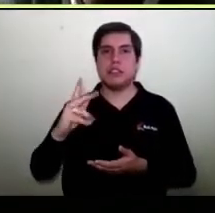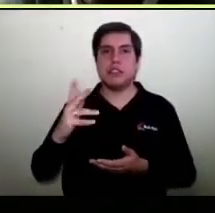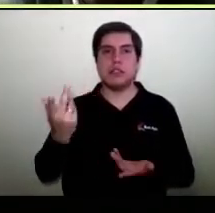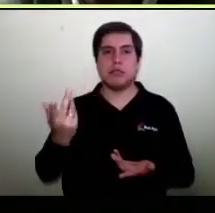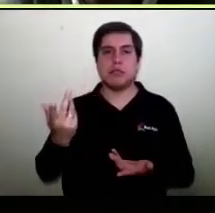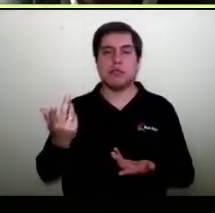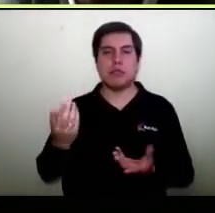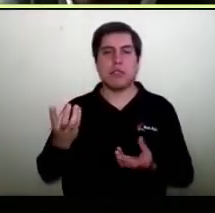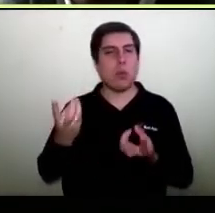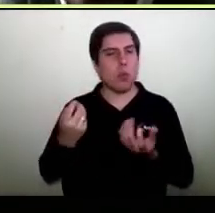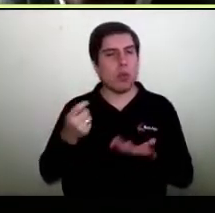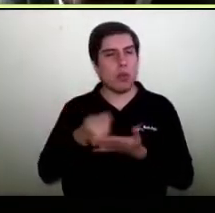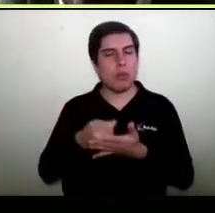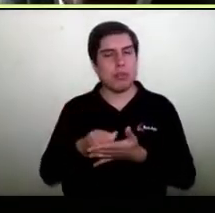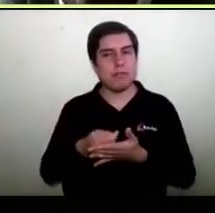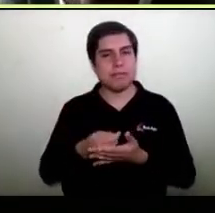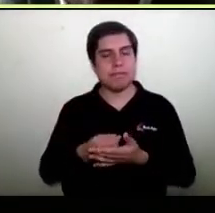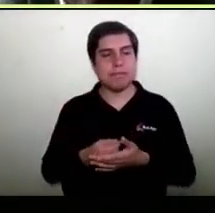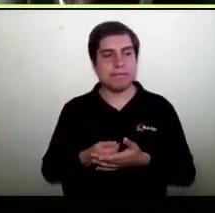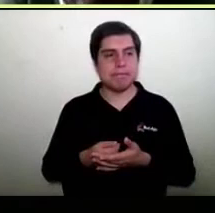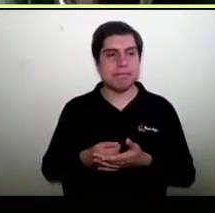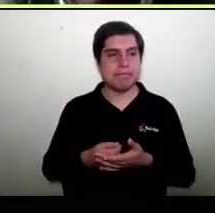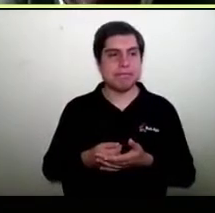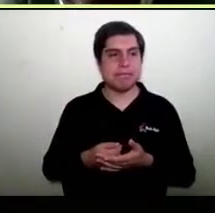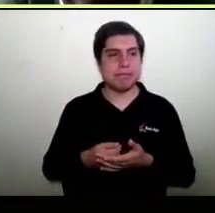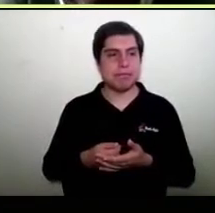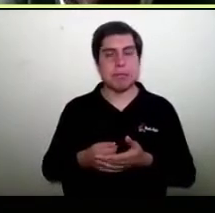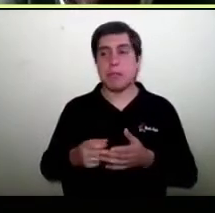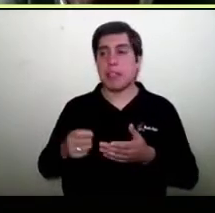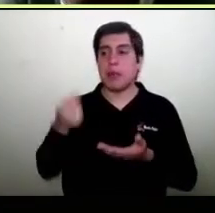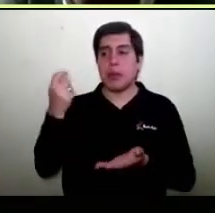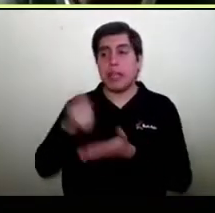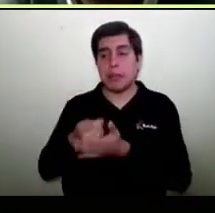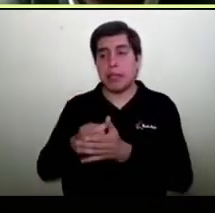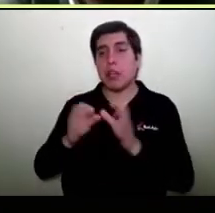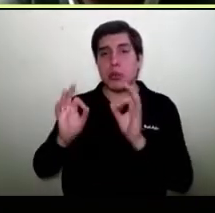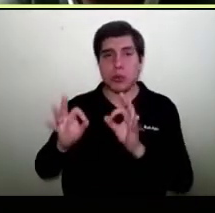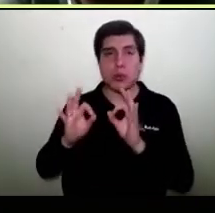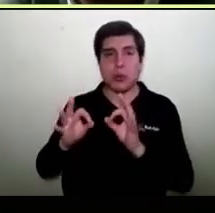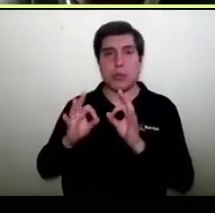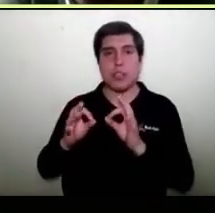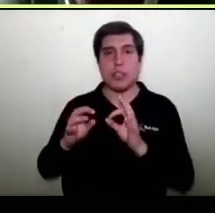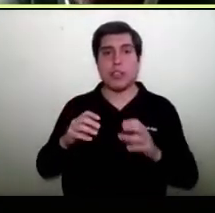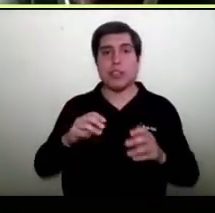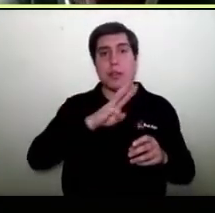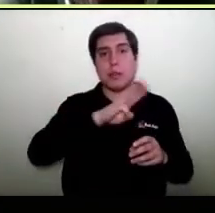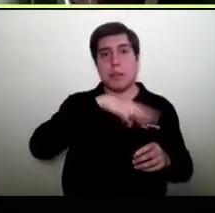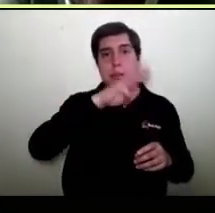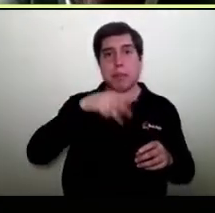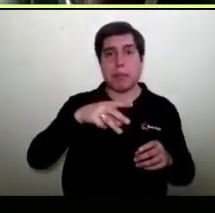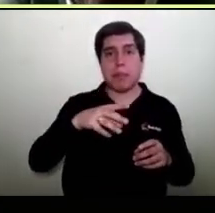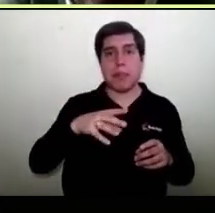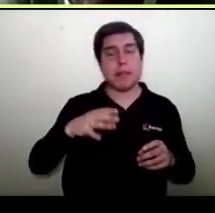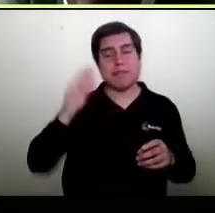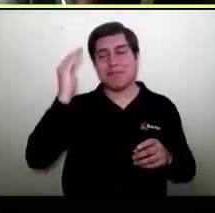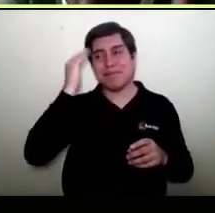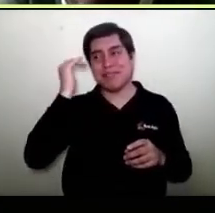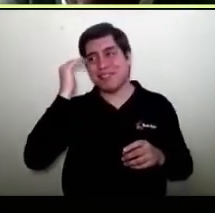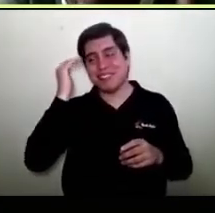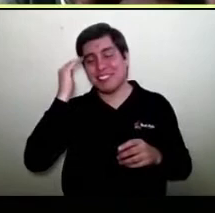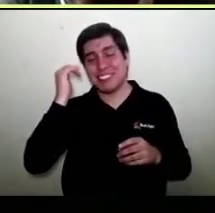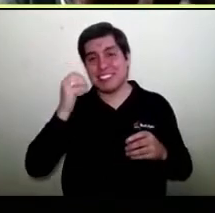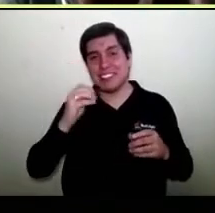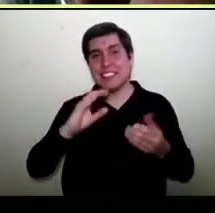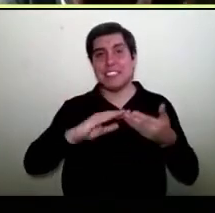Transpac tiene una política de cobro de sus comisiones normales nosotros no no tenemos eso como dato porque te